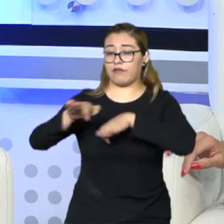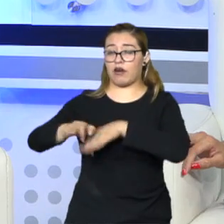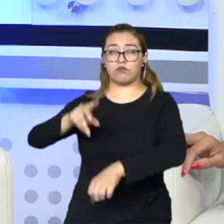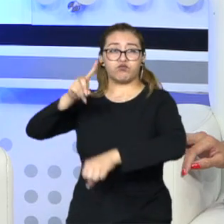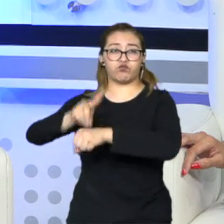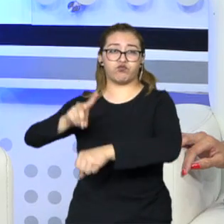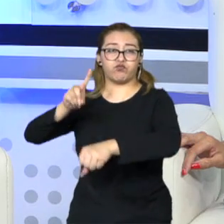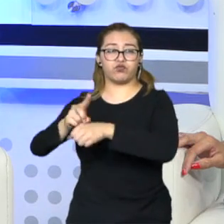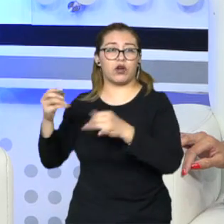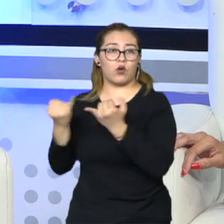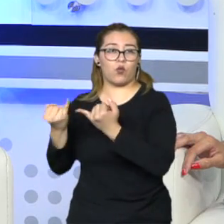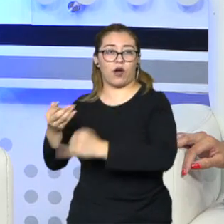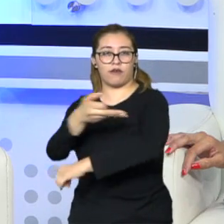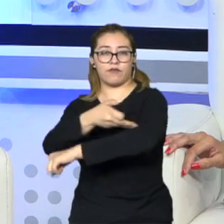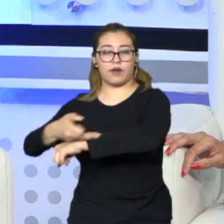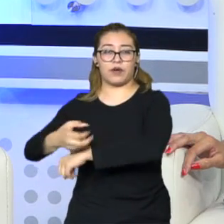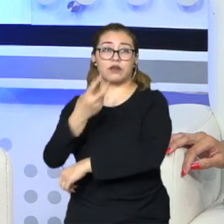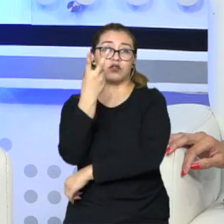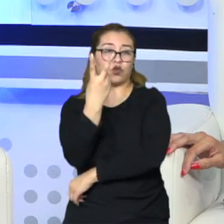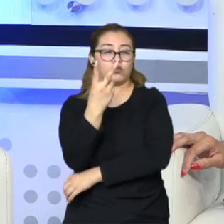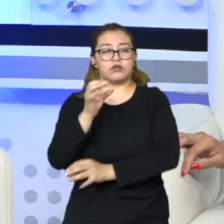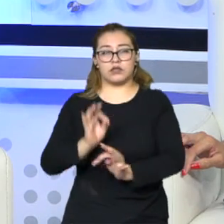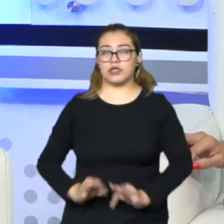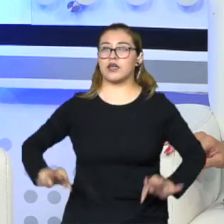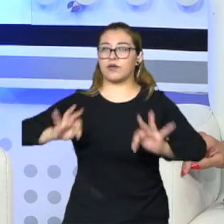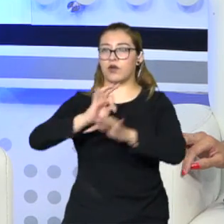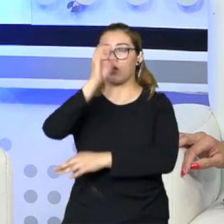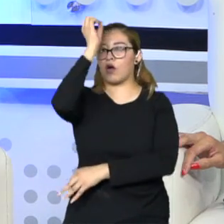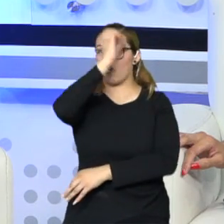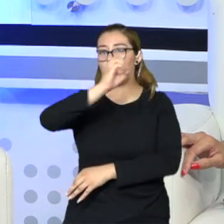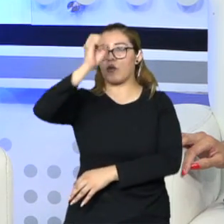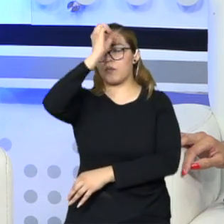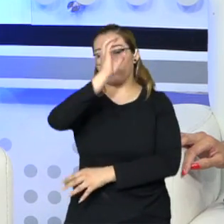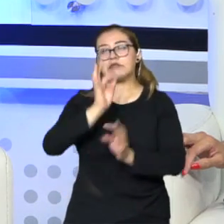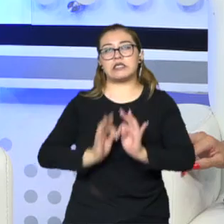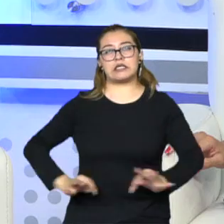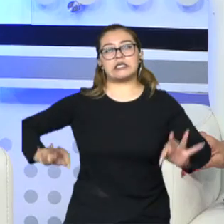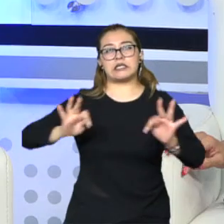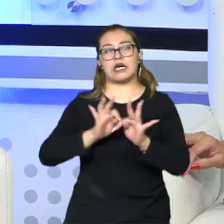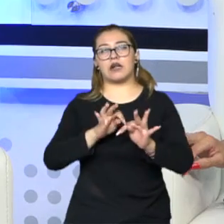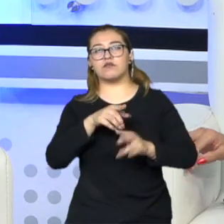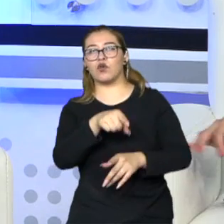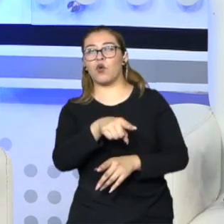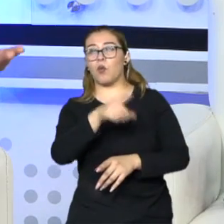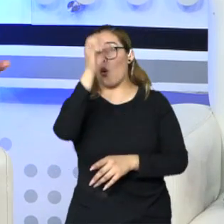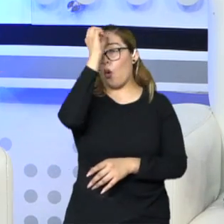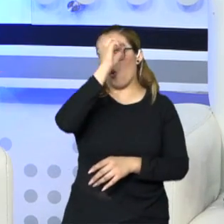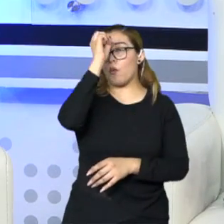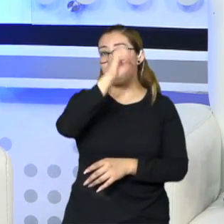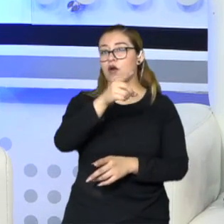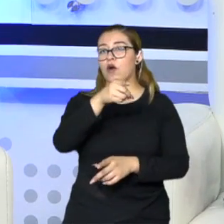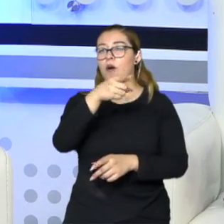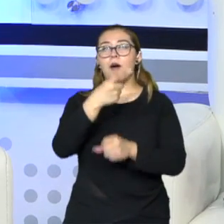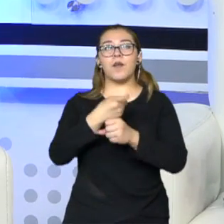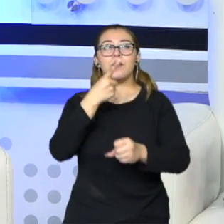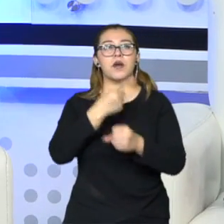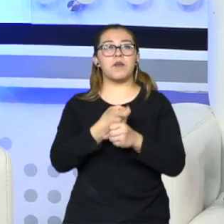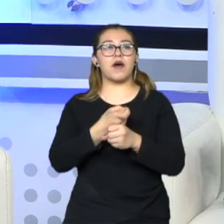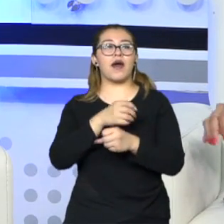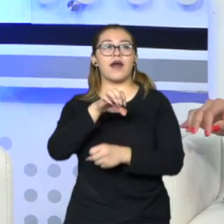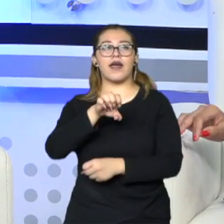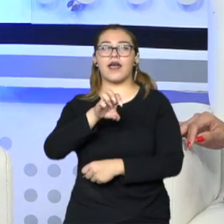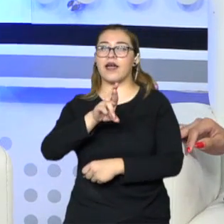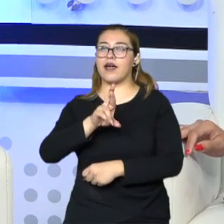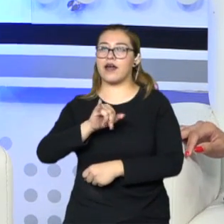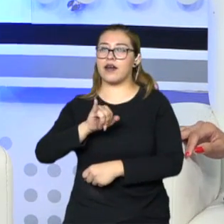núcleo familiar. Yo creo que esos son mis dos puntos que recojo de la intervención que tuvimos al principio de Erika